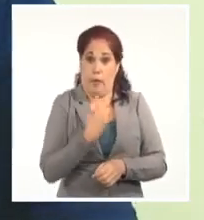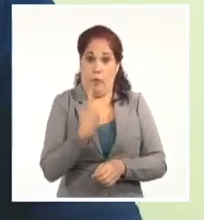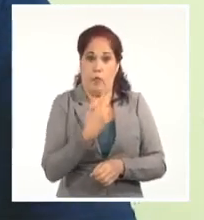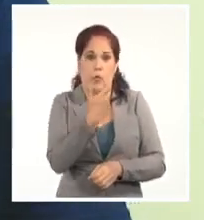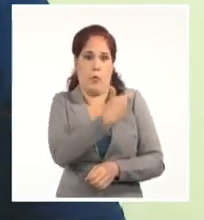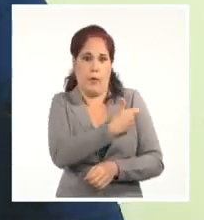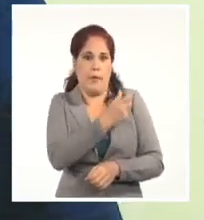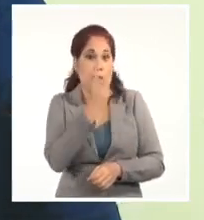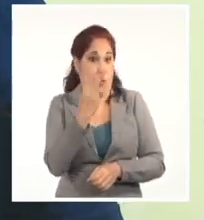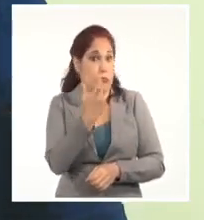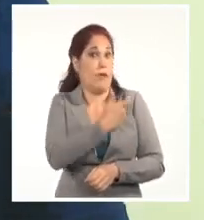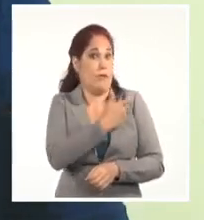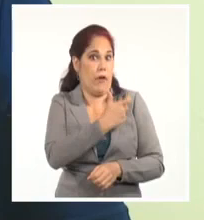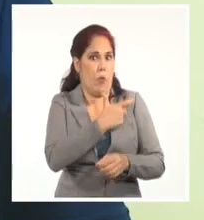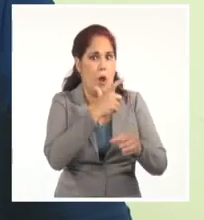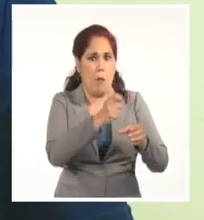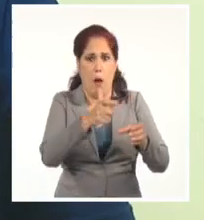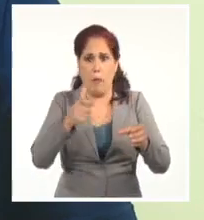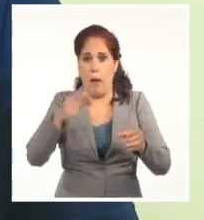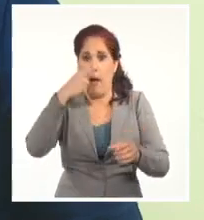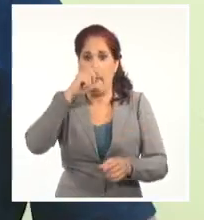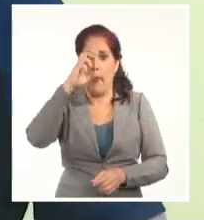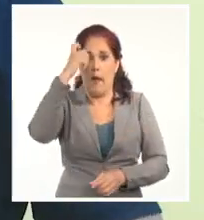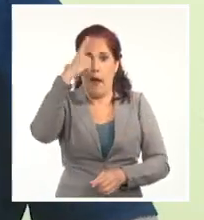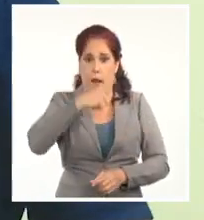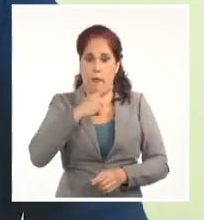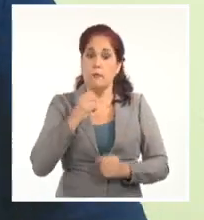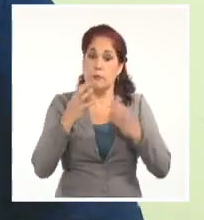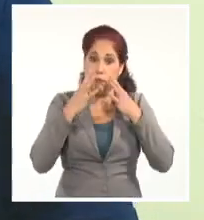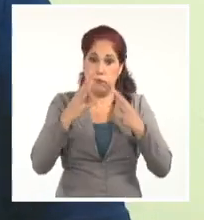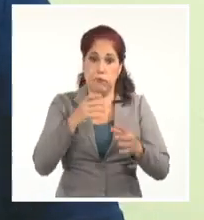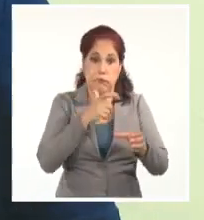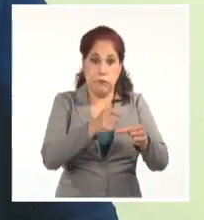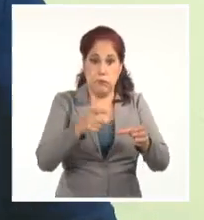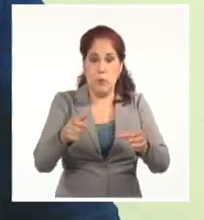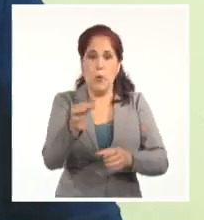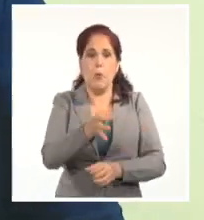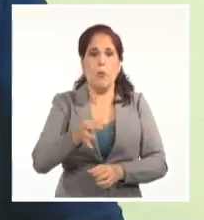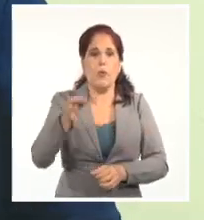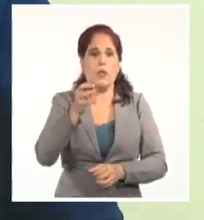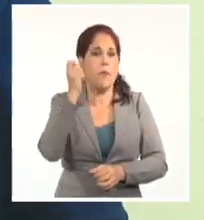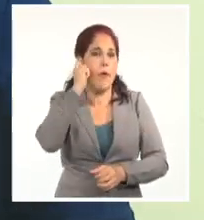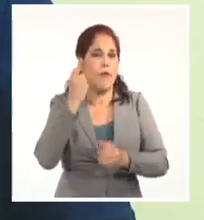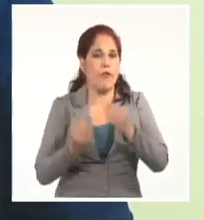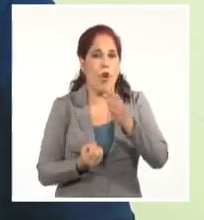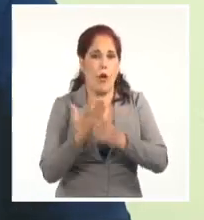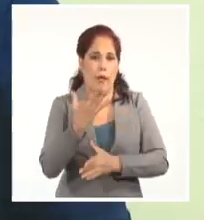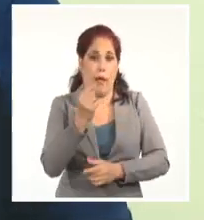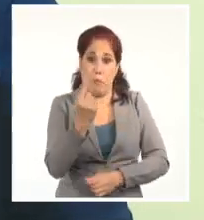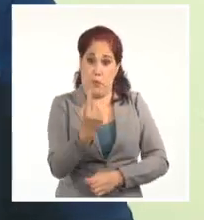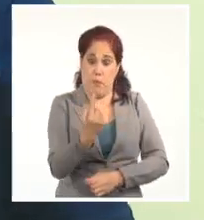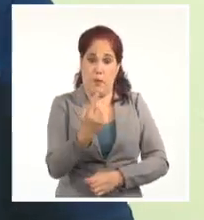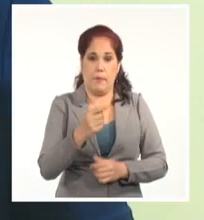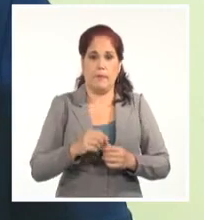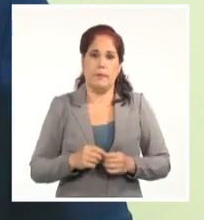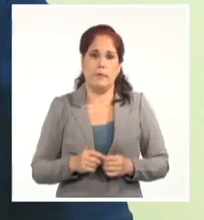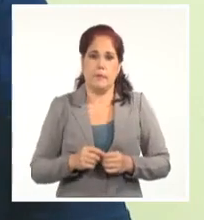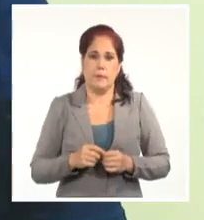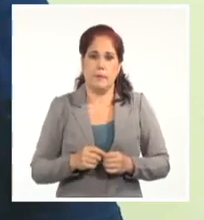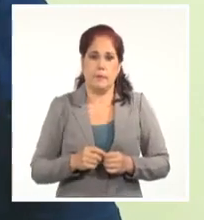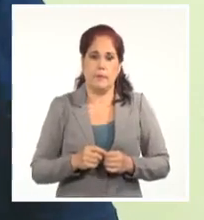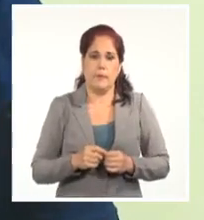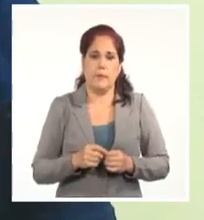segunda dosis de la vacuna Abdala. Estamos vacunando en el municipio de Florida la primera dosis y en el